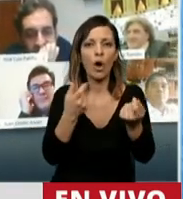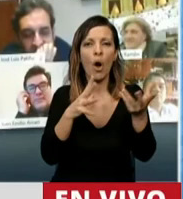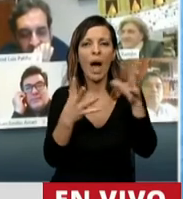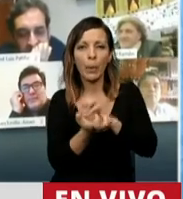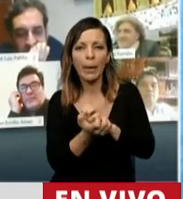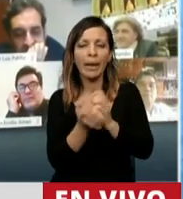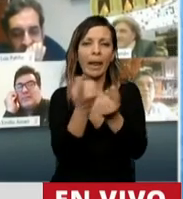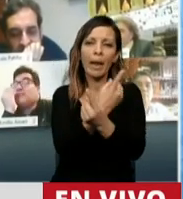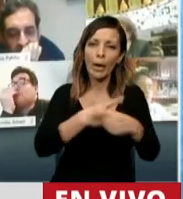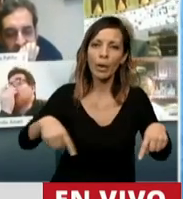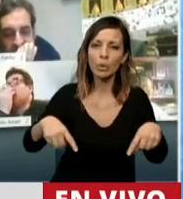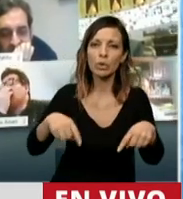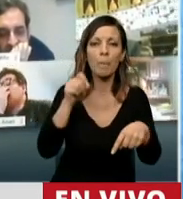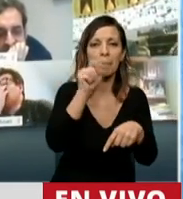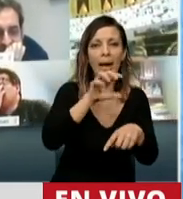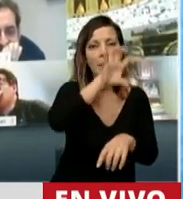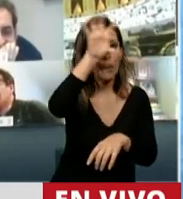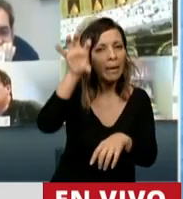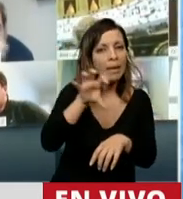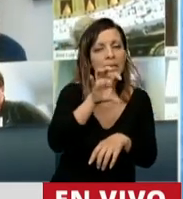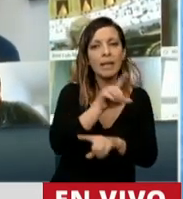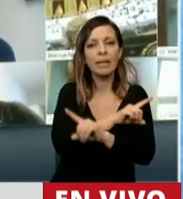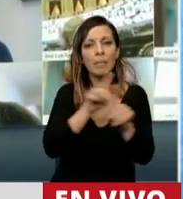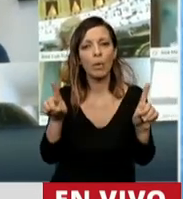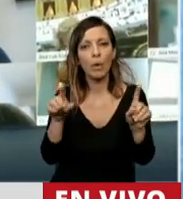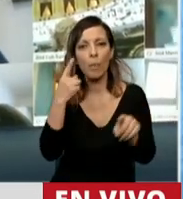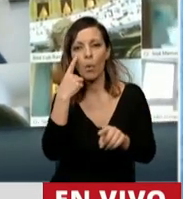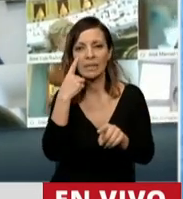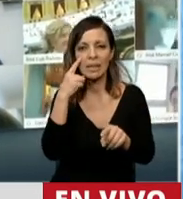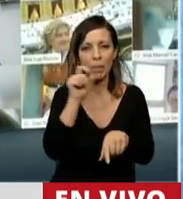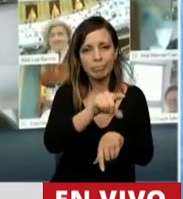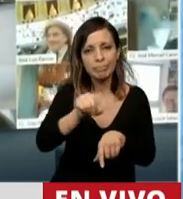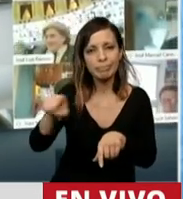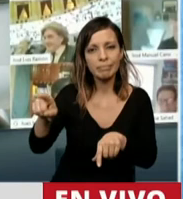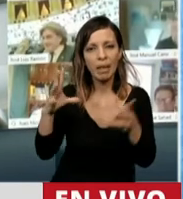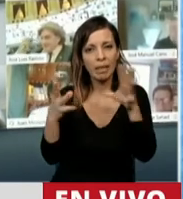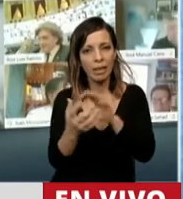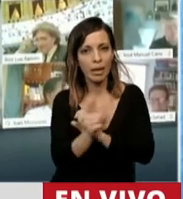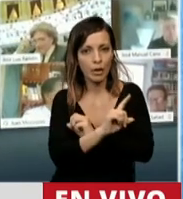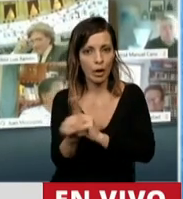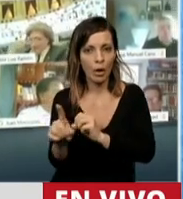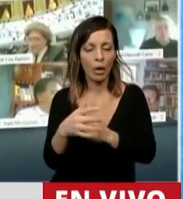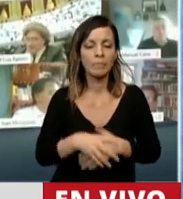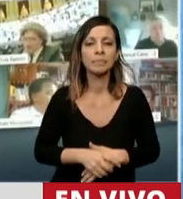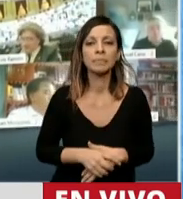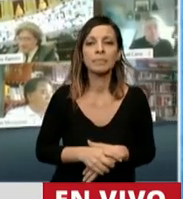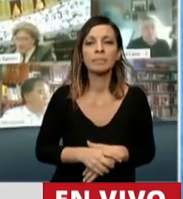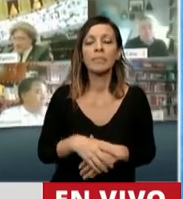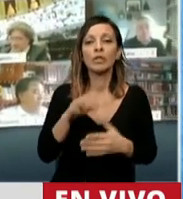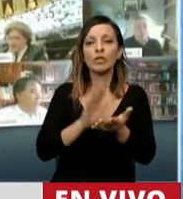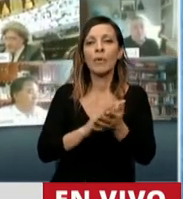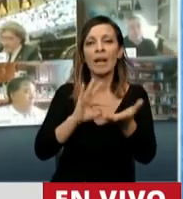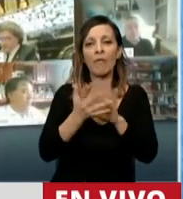los recursos ni para las provincias ni para los municipios ante la posible securitización que se puedan hacer